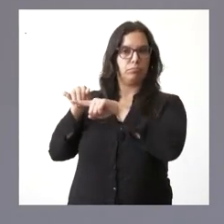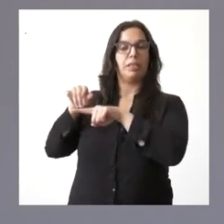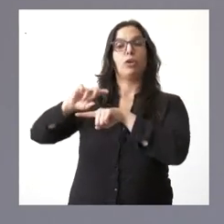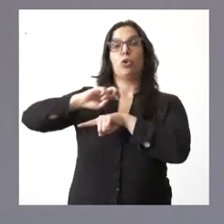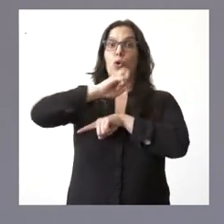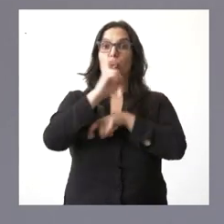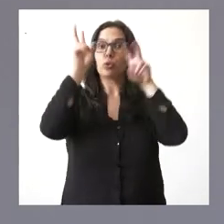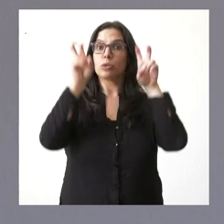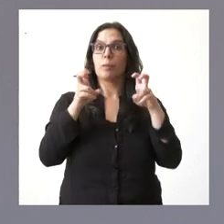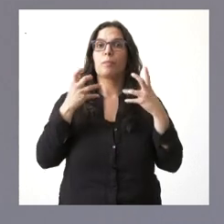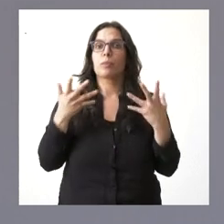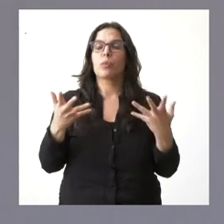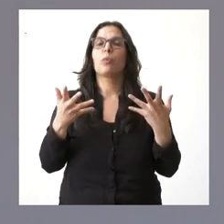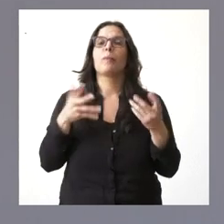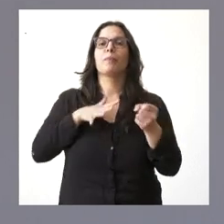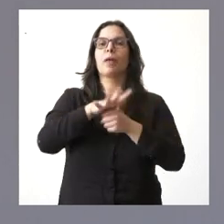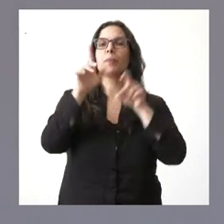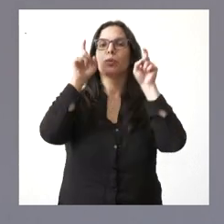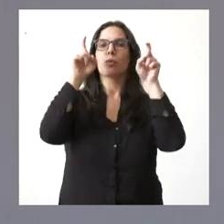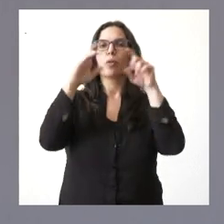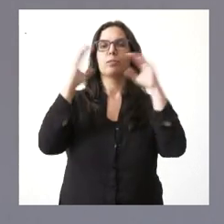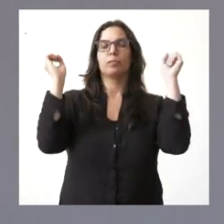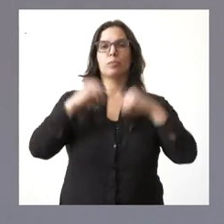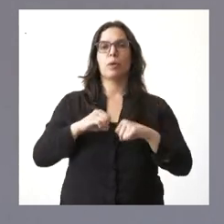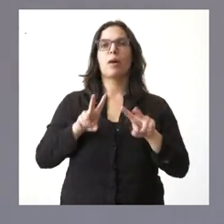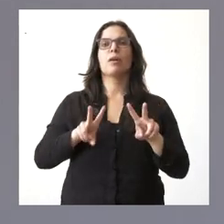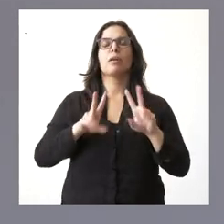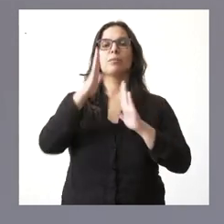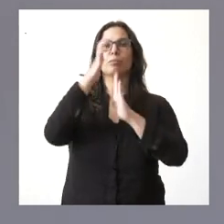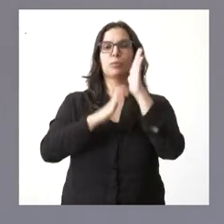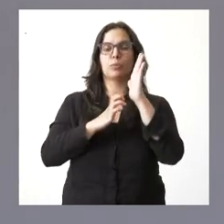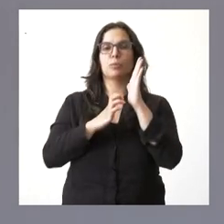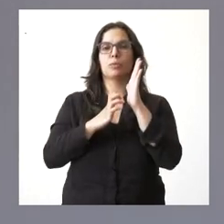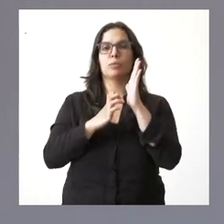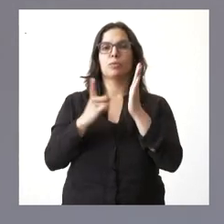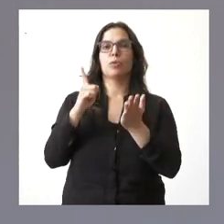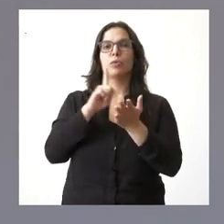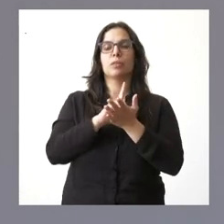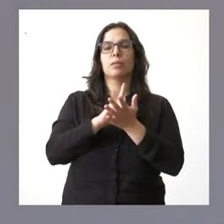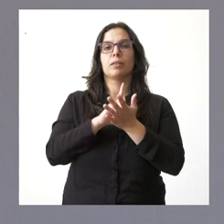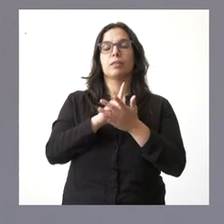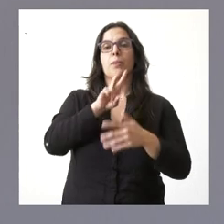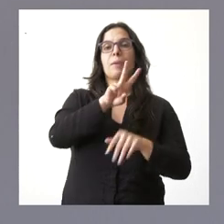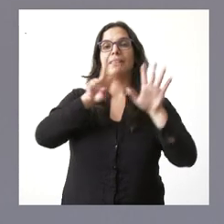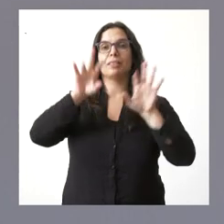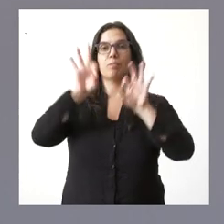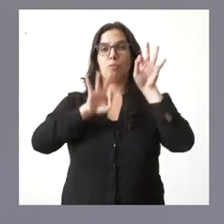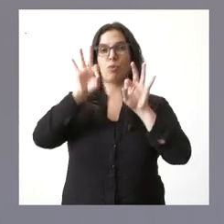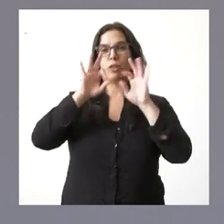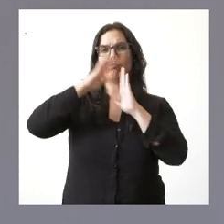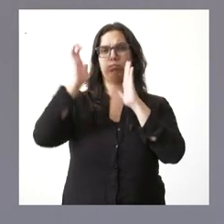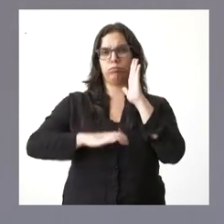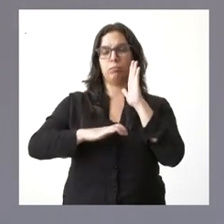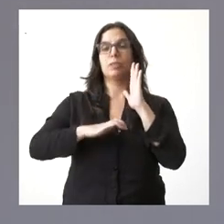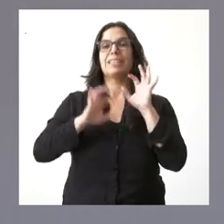en el ámbito de la educación se aprueba una nueva reducción, en este caso de más del 27%, en los